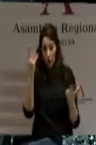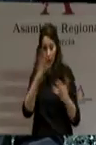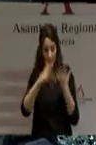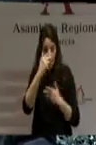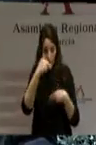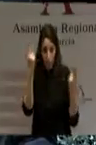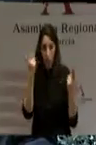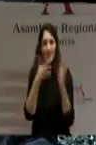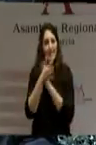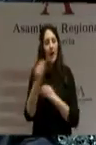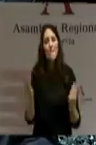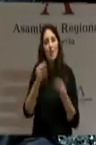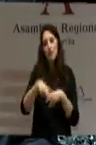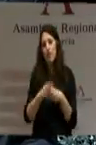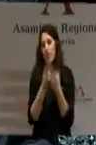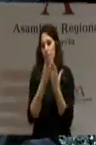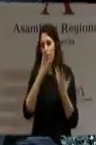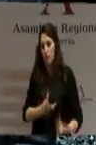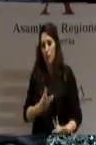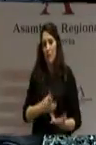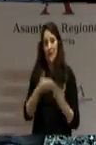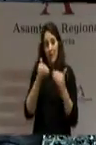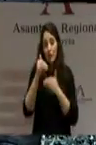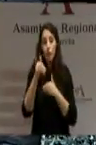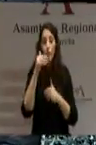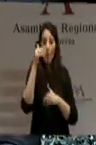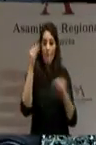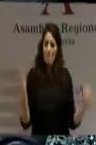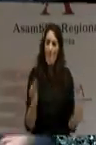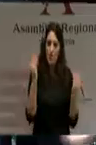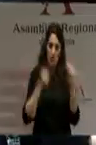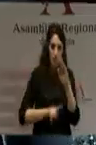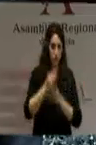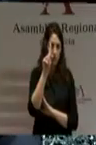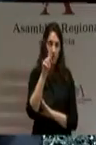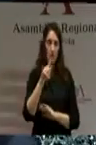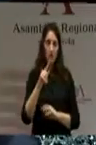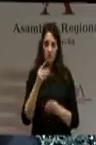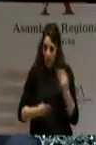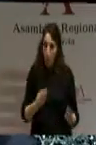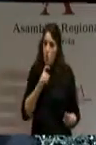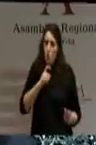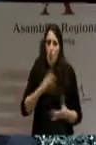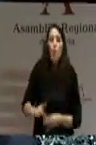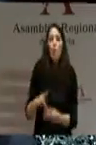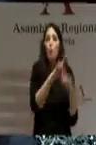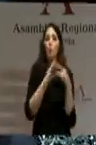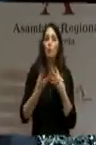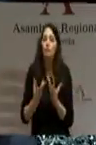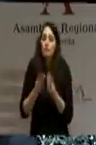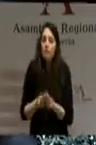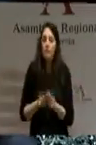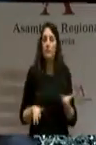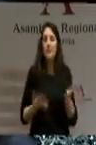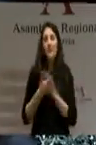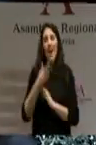la sociedad en la que vivimos y construir un futuro mejor. Hagámoslo juntos y defendamos juntos también